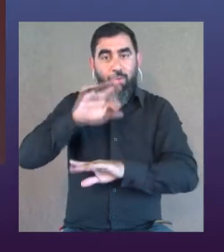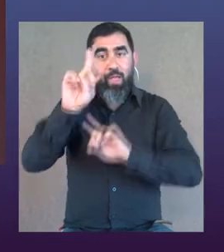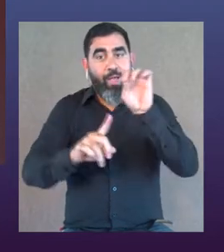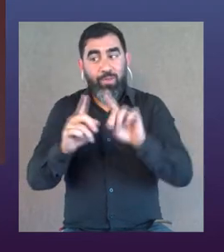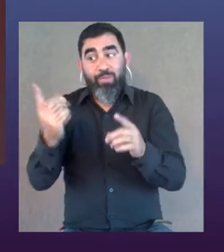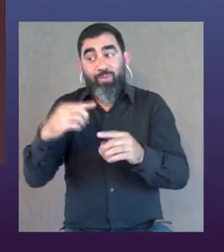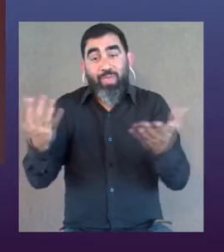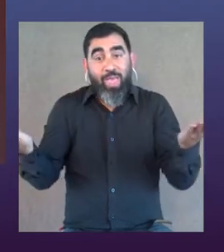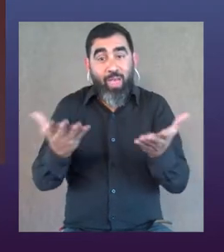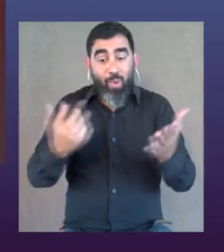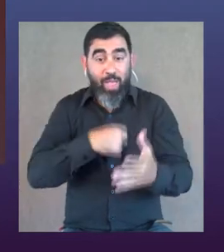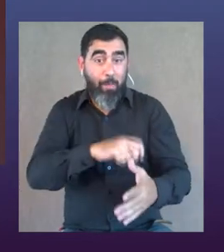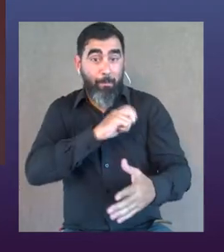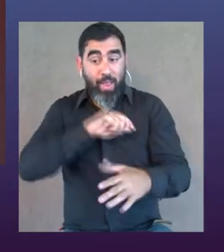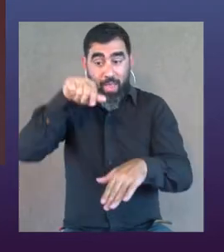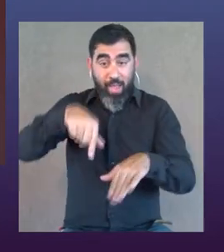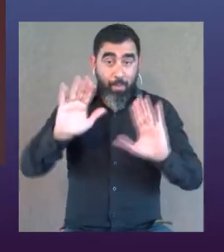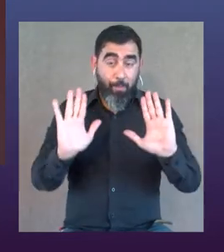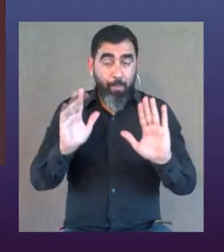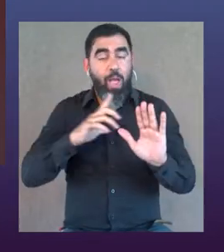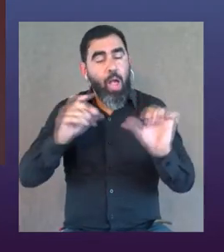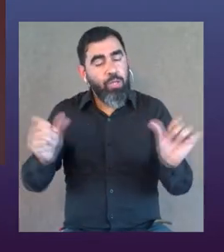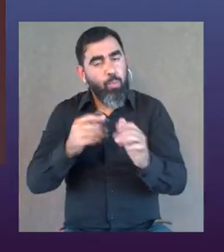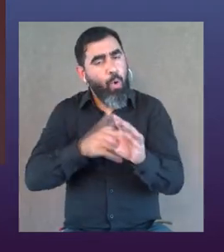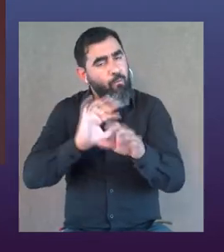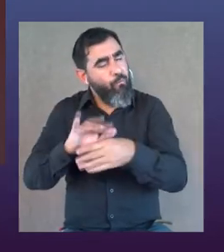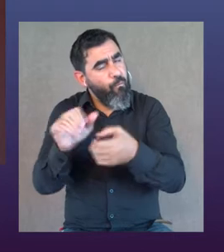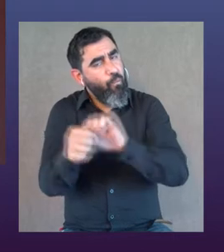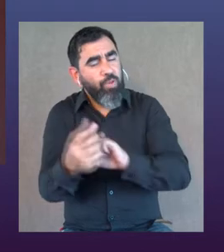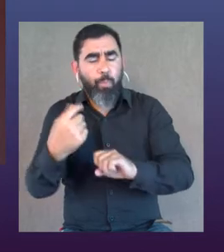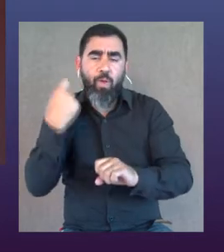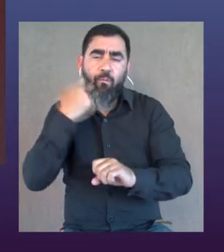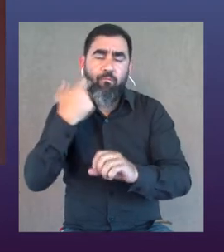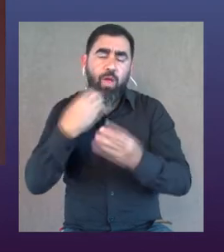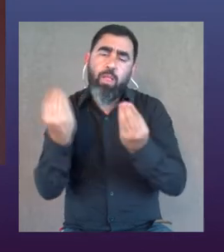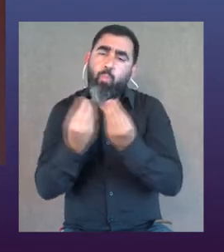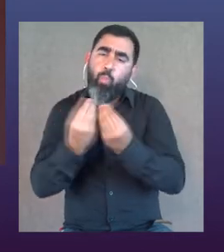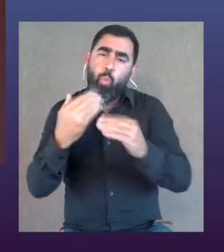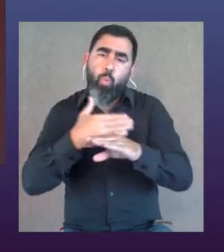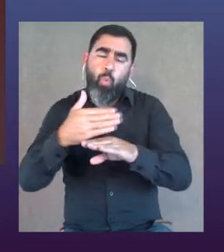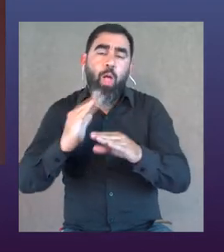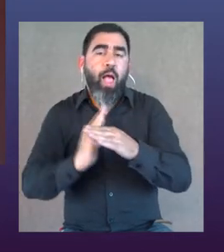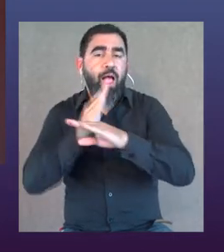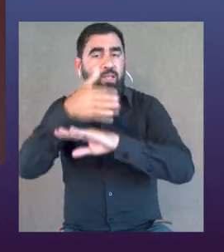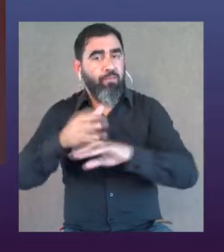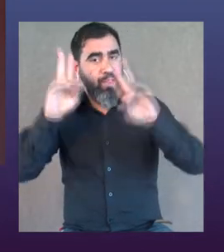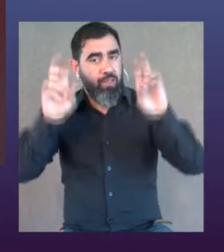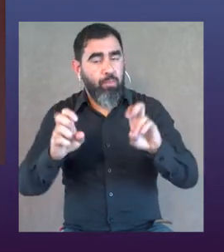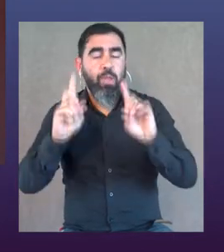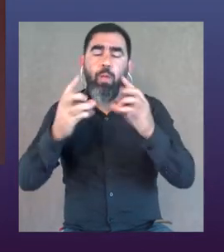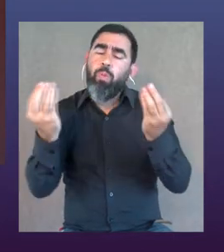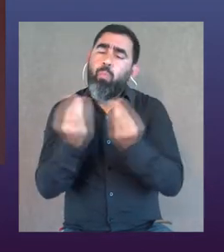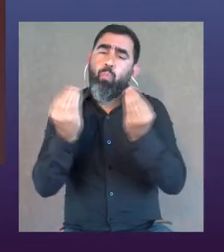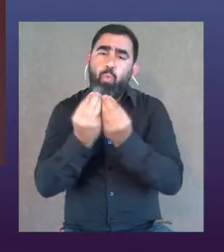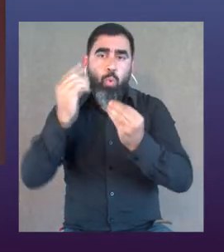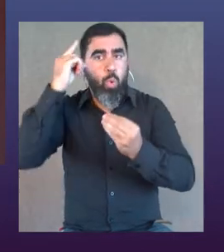Y a día de hoy, pues bueno, aquí en España por lo menos se está haciendo un esfuerzo grande, pero nos queda todavía mucho en la accesibilidad sensorial y